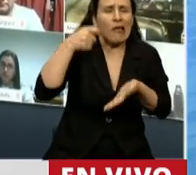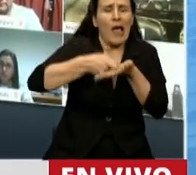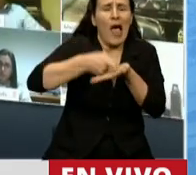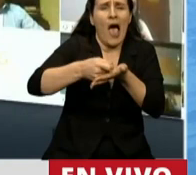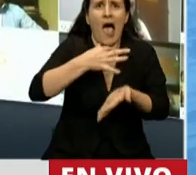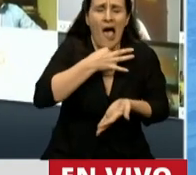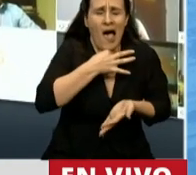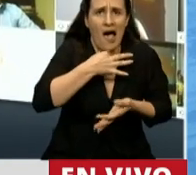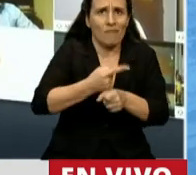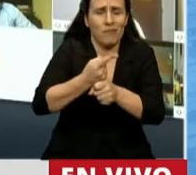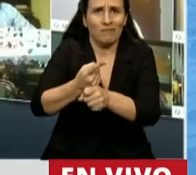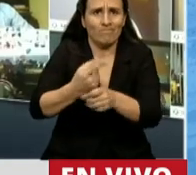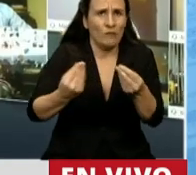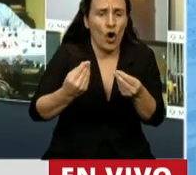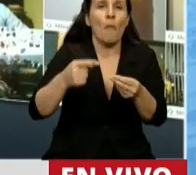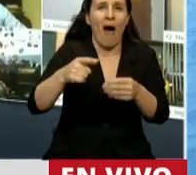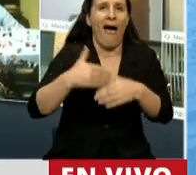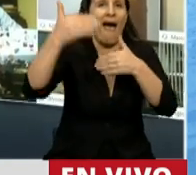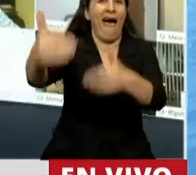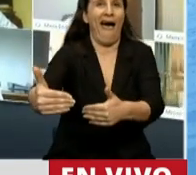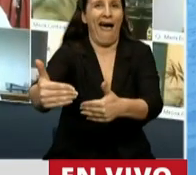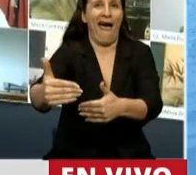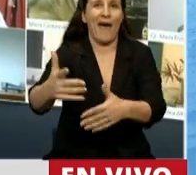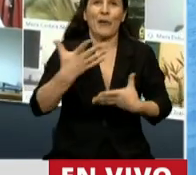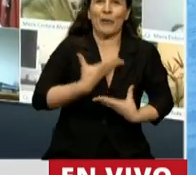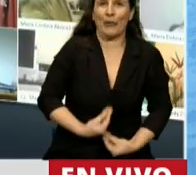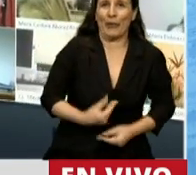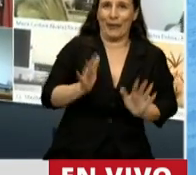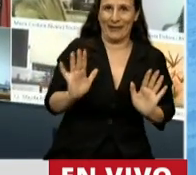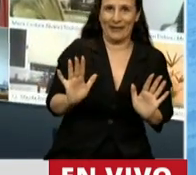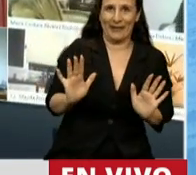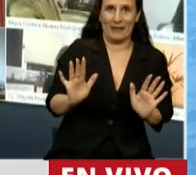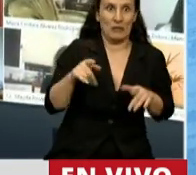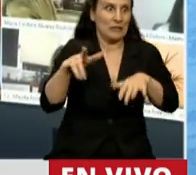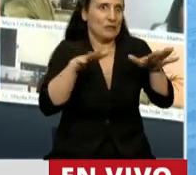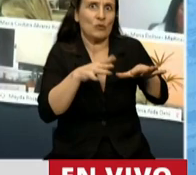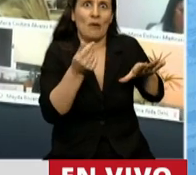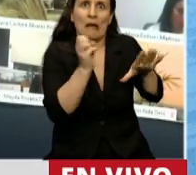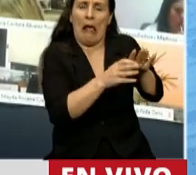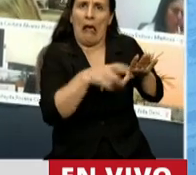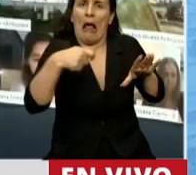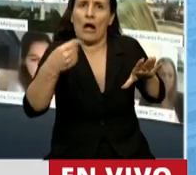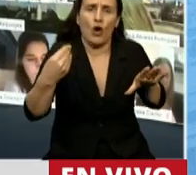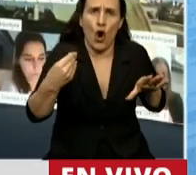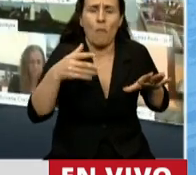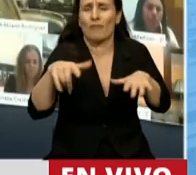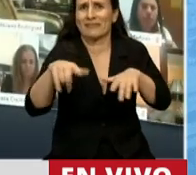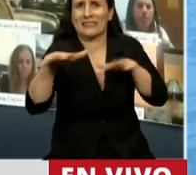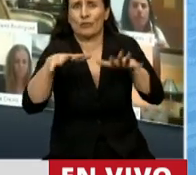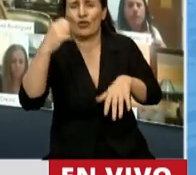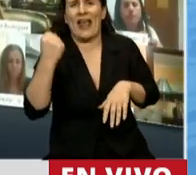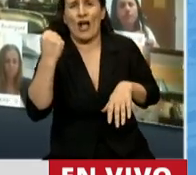capital. Porque no nos permitía atender la situación de liquidez que atraviesa la economía